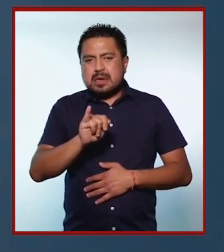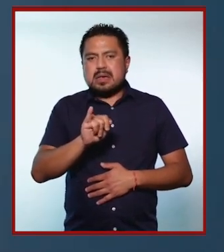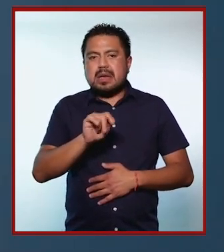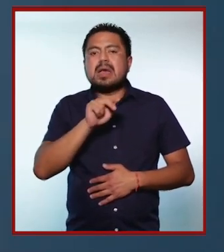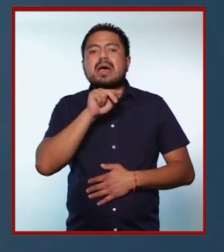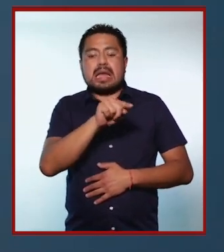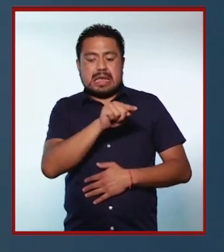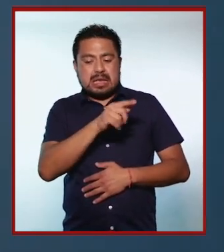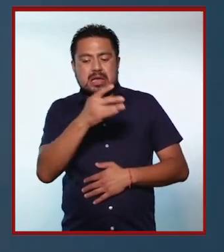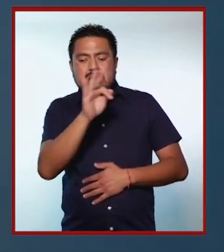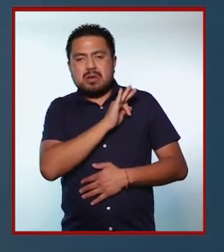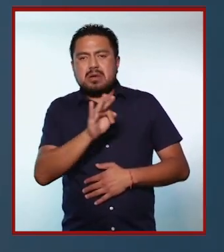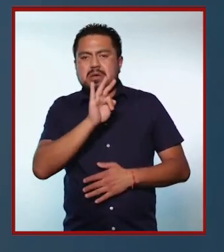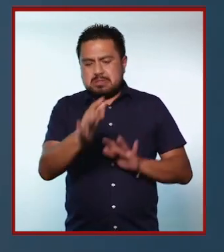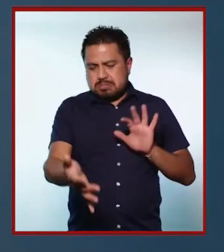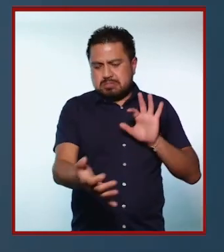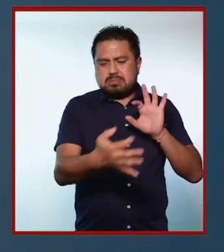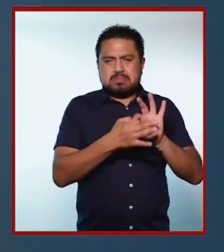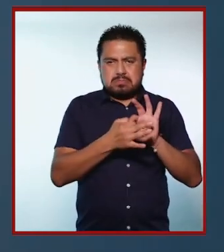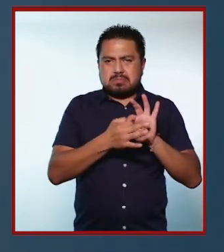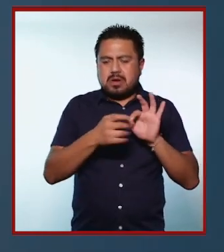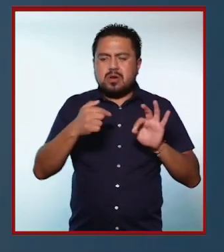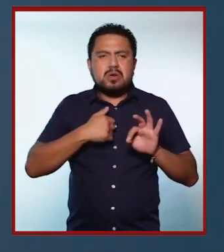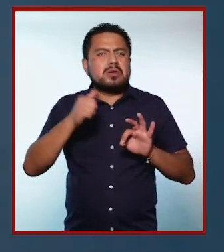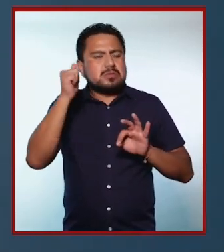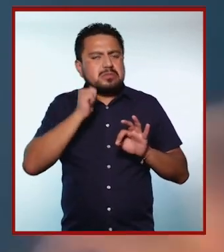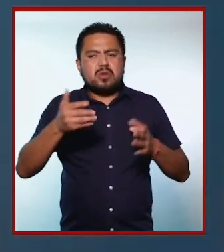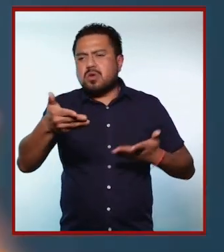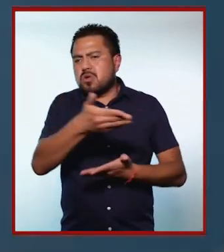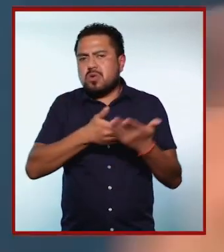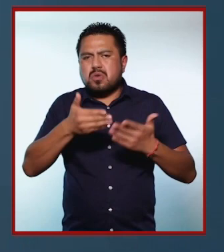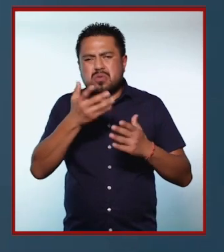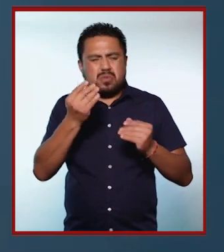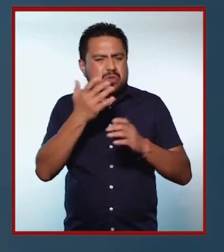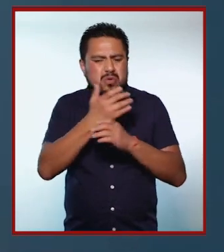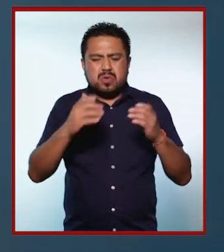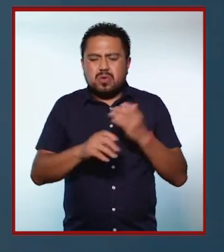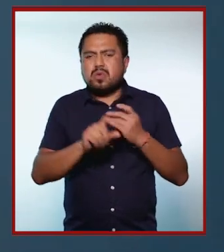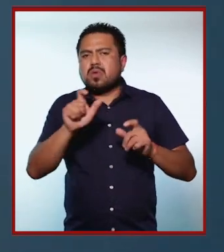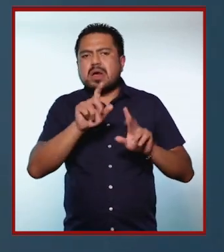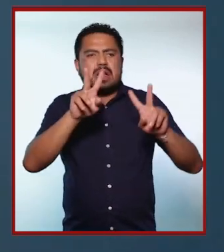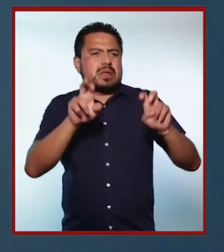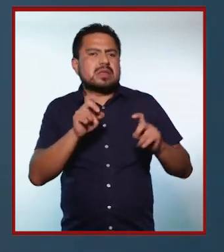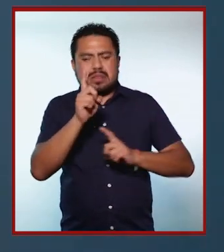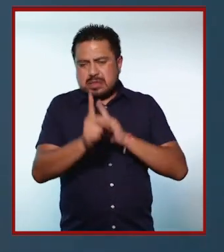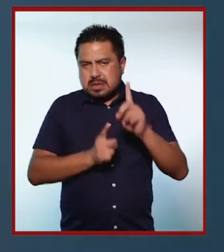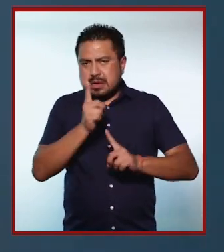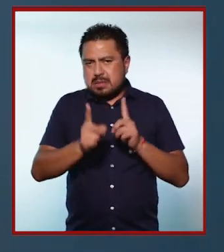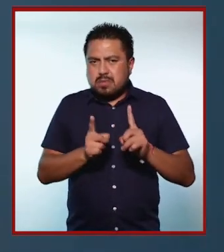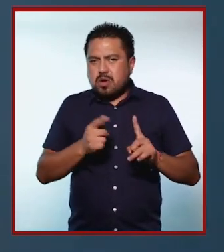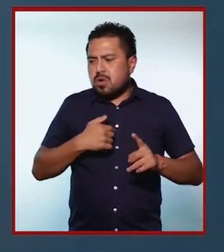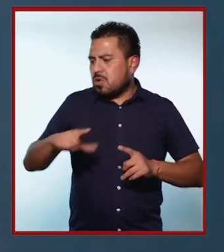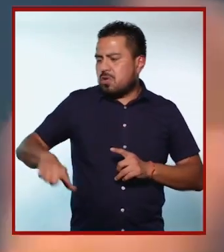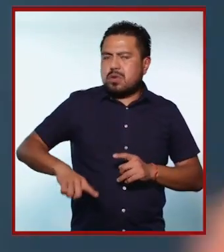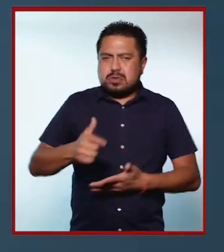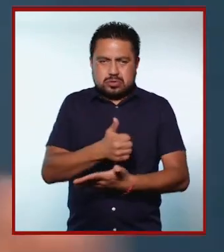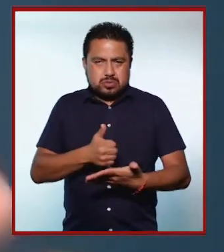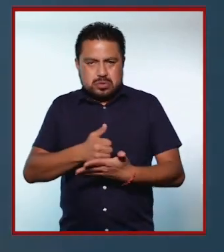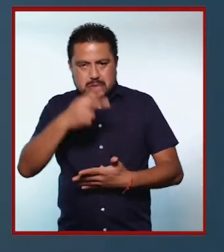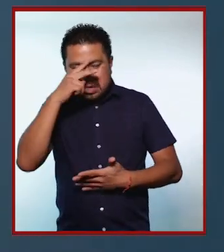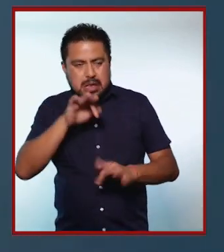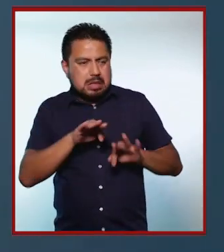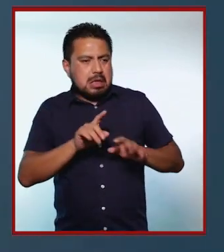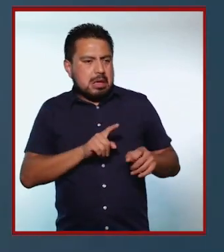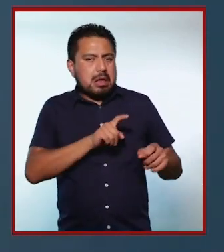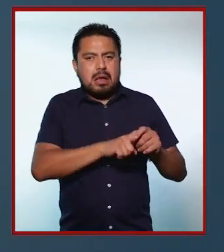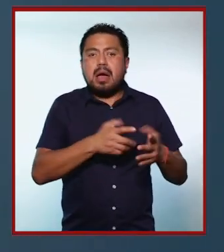Díaz, y bueno, ahí me pueden seguir, yo trato de compartir varias cosas en cuanto al tema de deporte, trabajo en gobierno